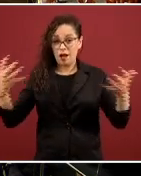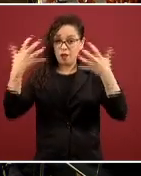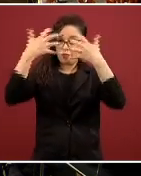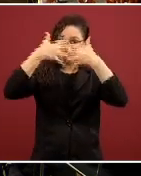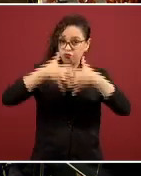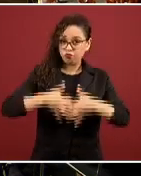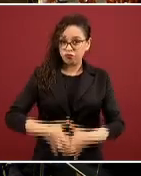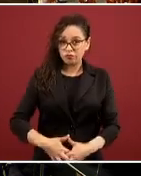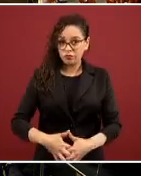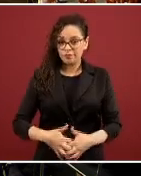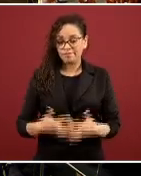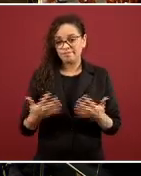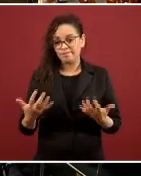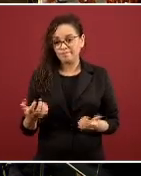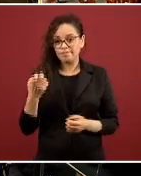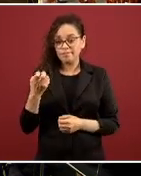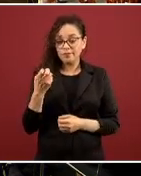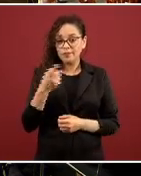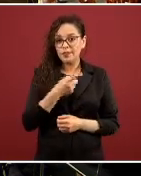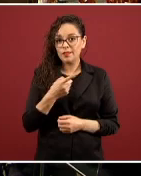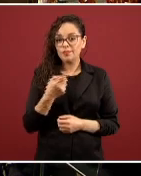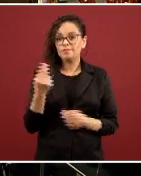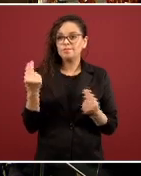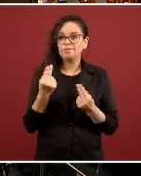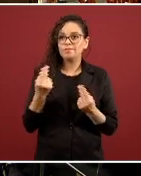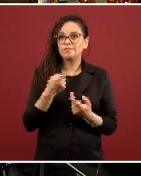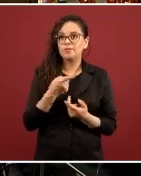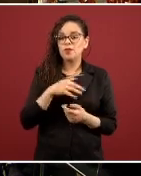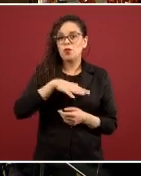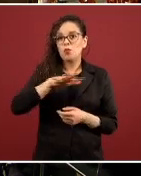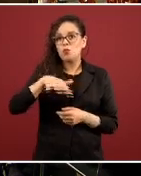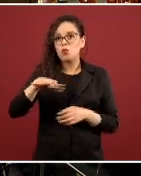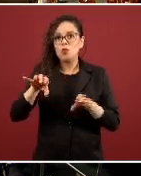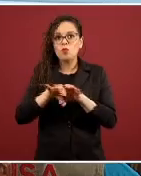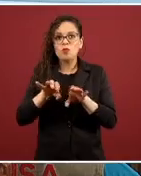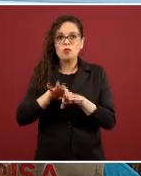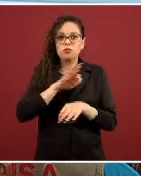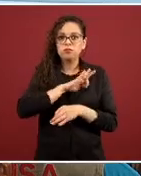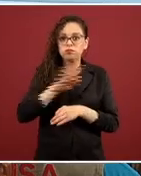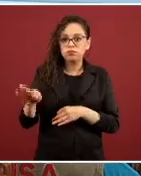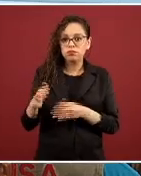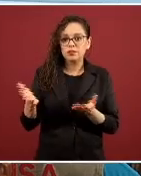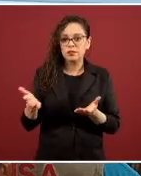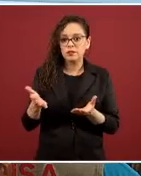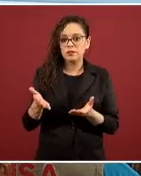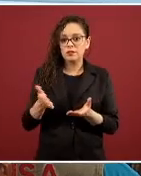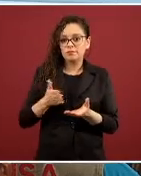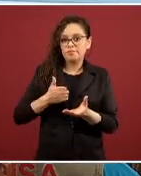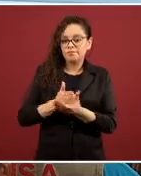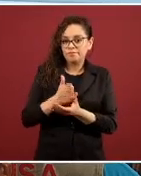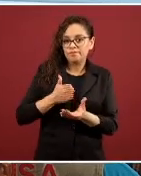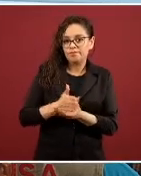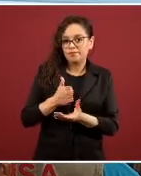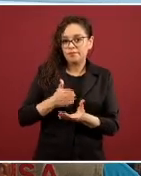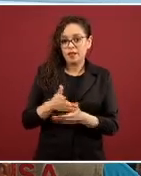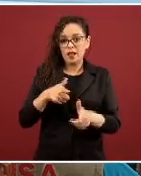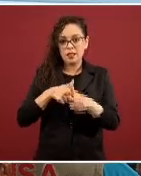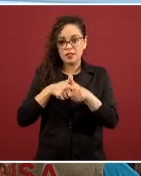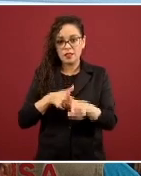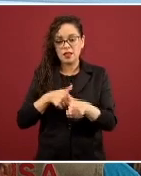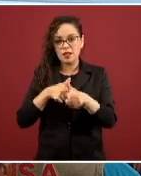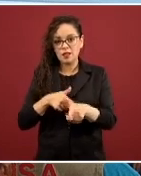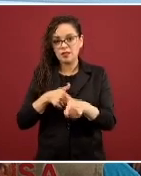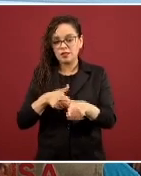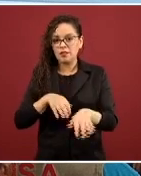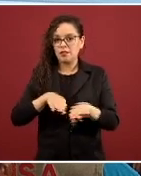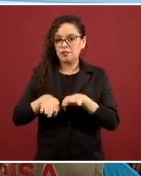en responder, están buscando cómo salirse y entrar a estas actividades